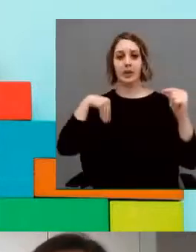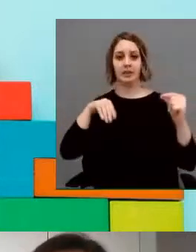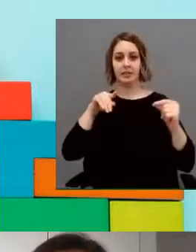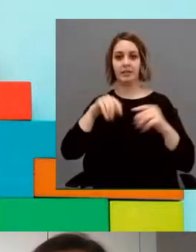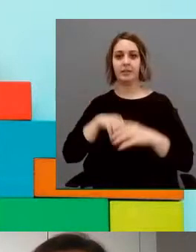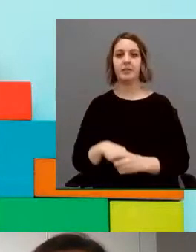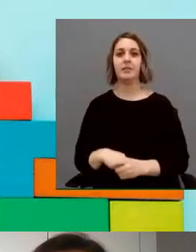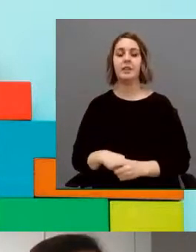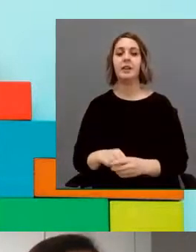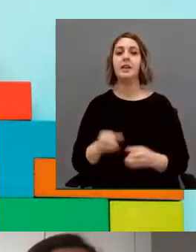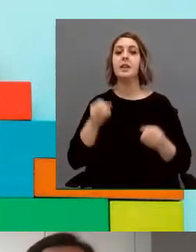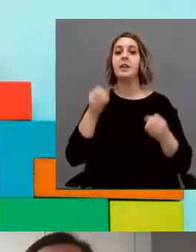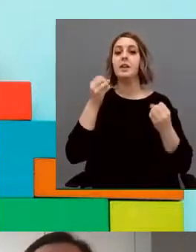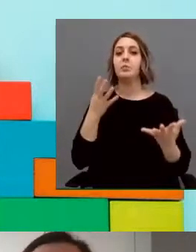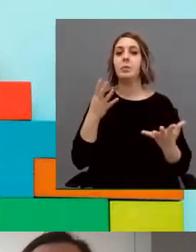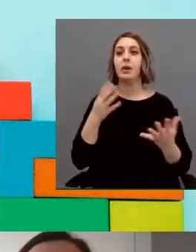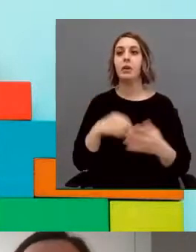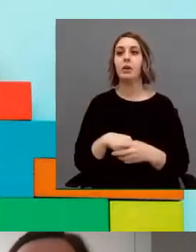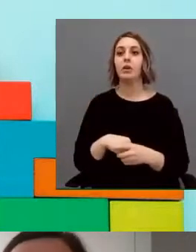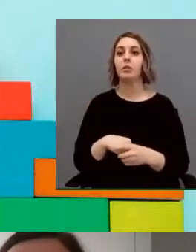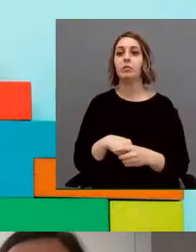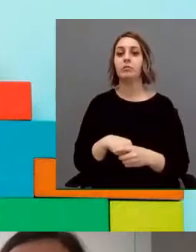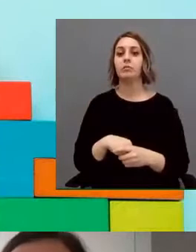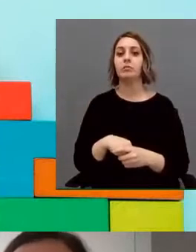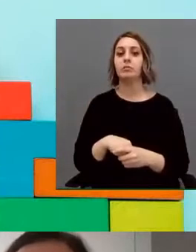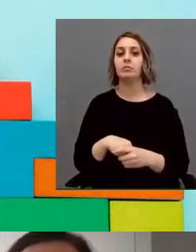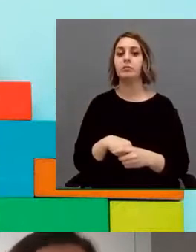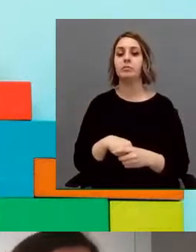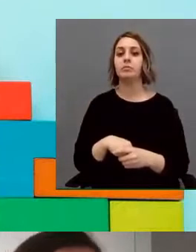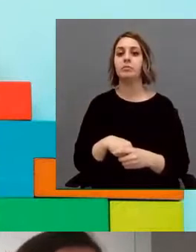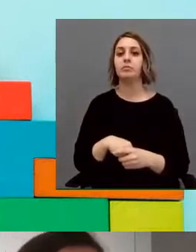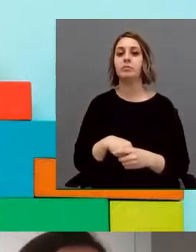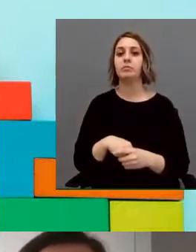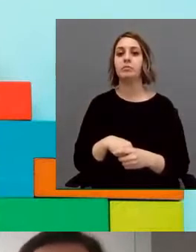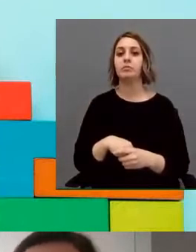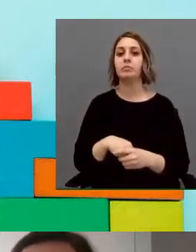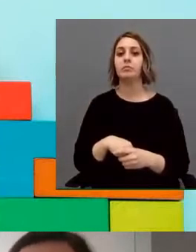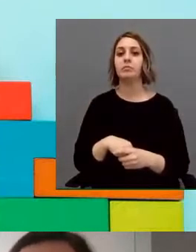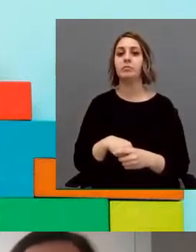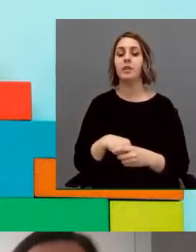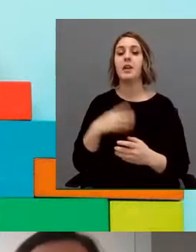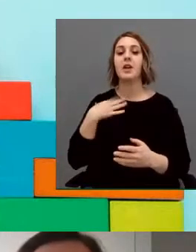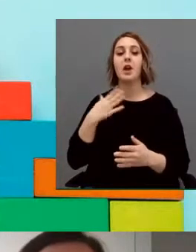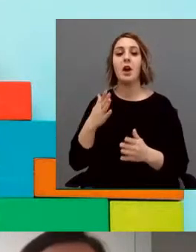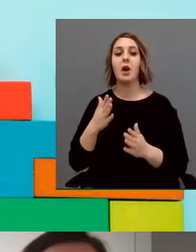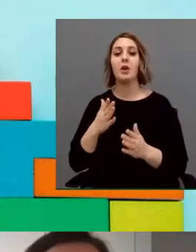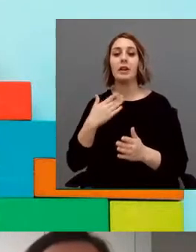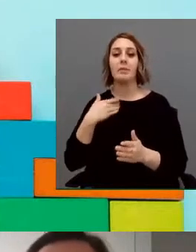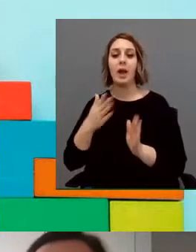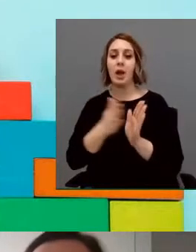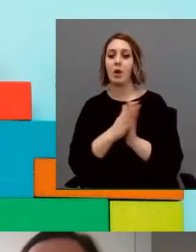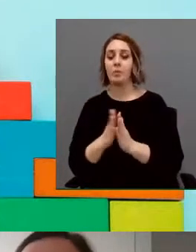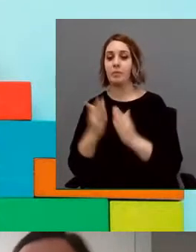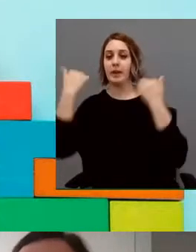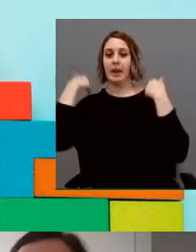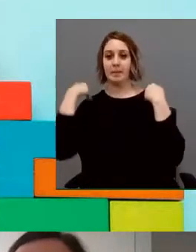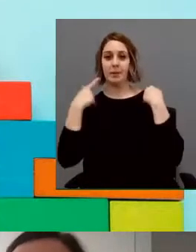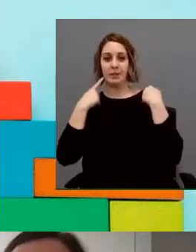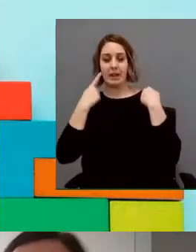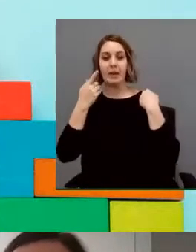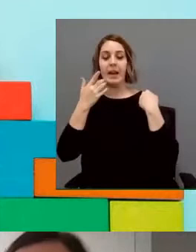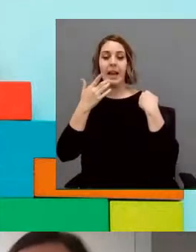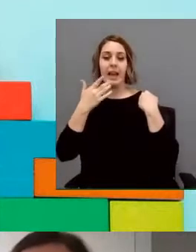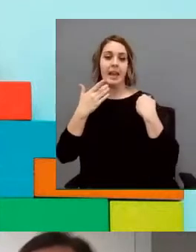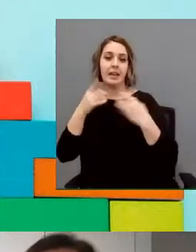Y bueno, en ello estamos, creo que Víctor, está viéndonos en este momento y también María, que lo lleva, porque también María, la